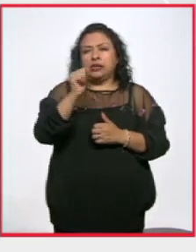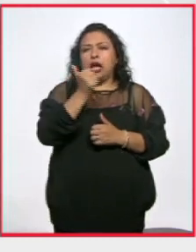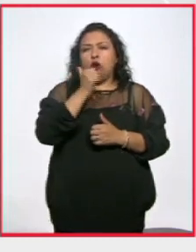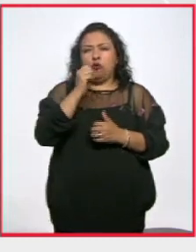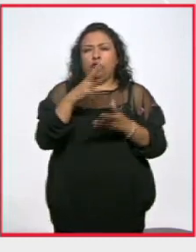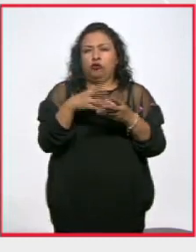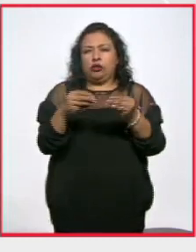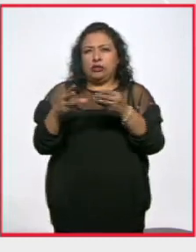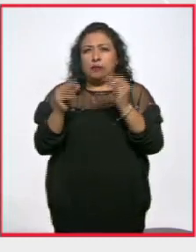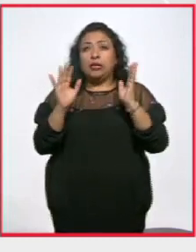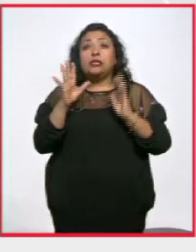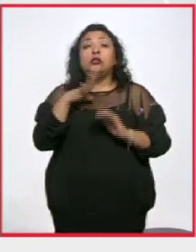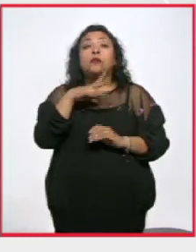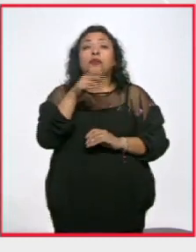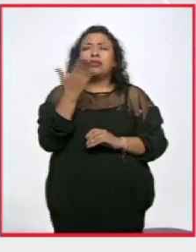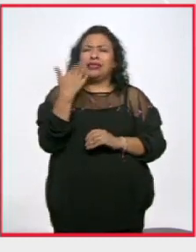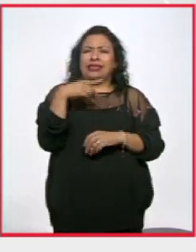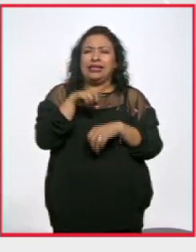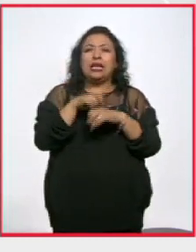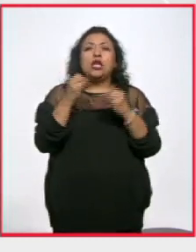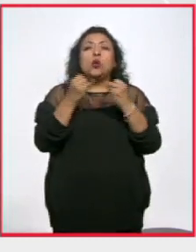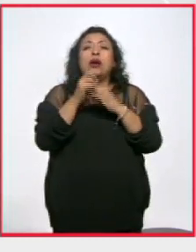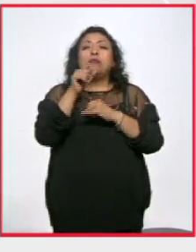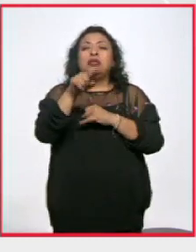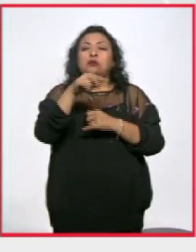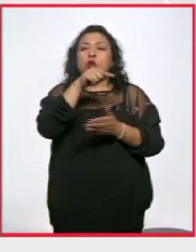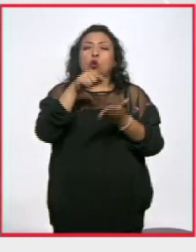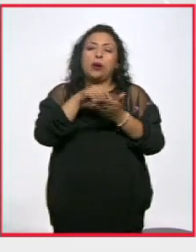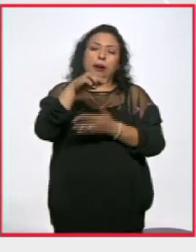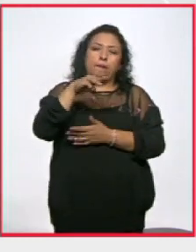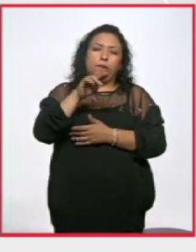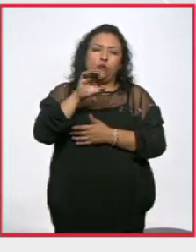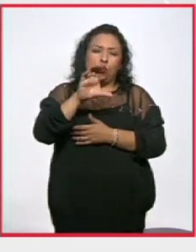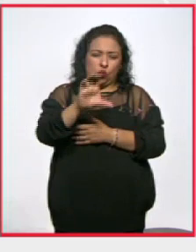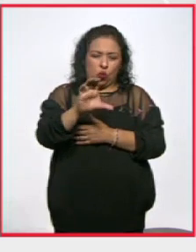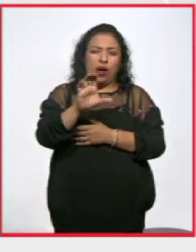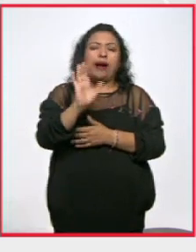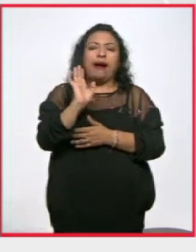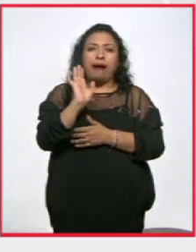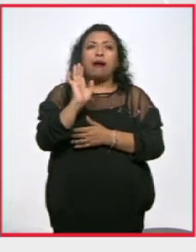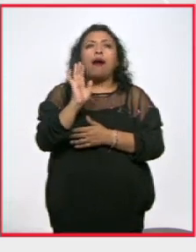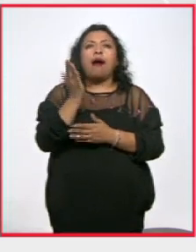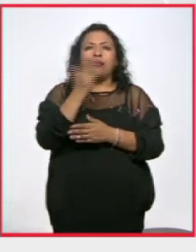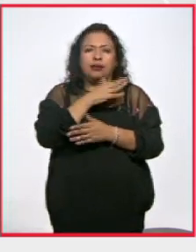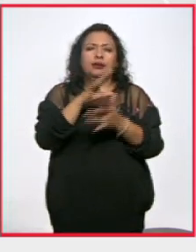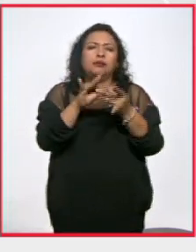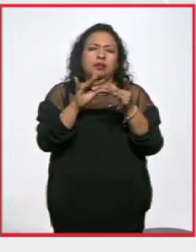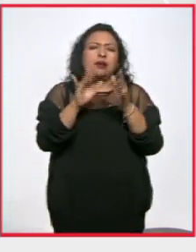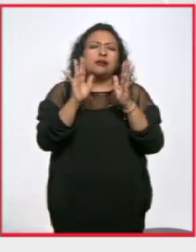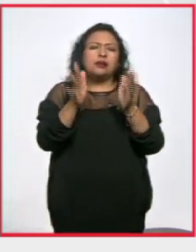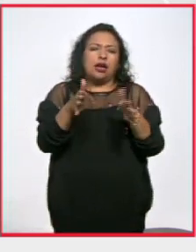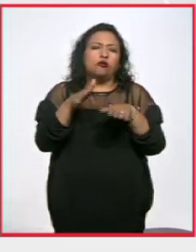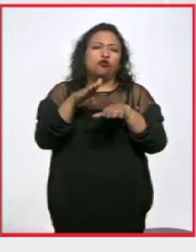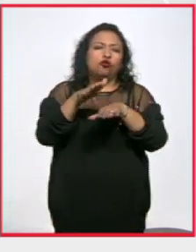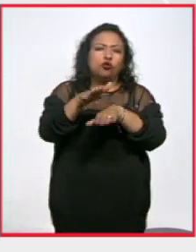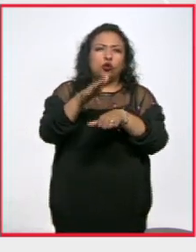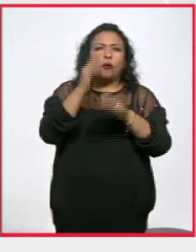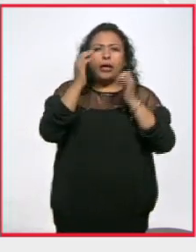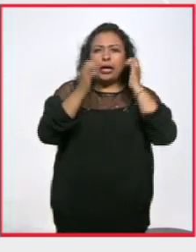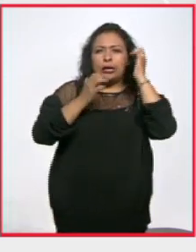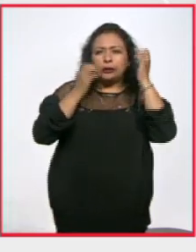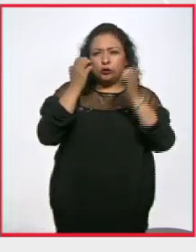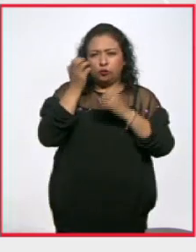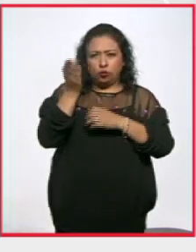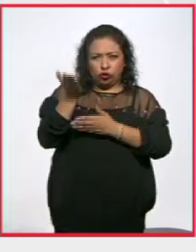referías, Laura, hace un par de días también ahí en el MOAC, que en el Museo Universitario de Arte Contemporáneo, que hemos ya hecho referencia a propósito de esta